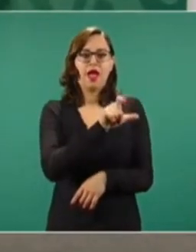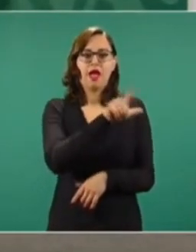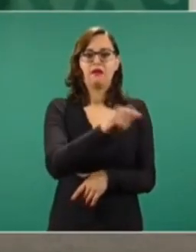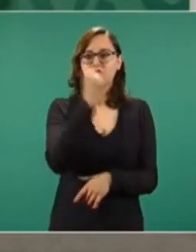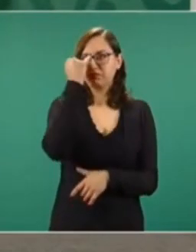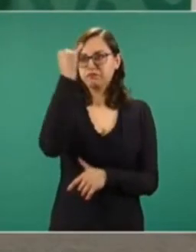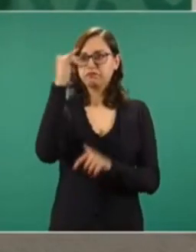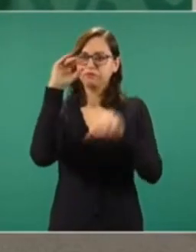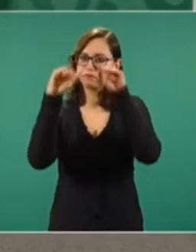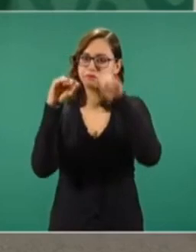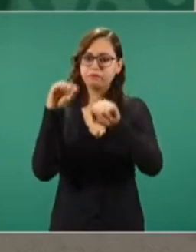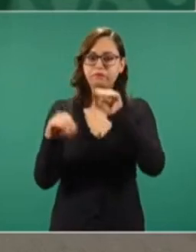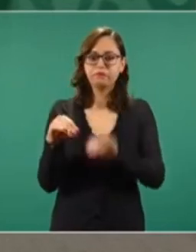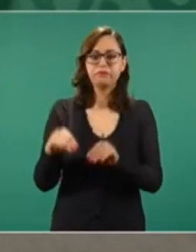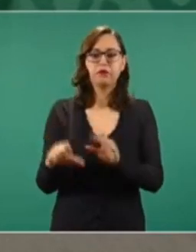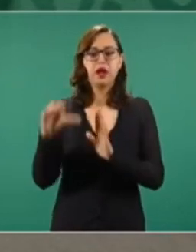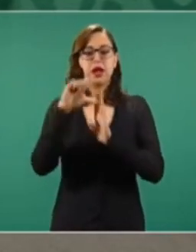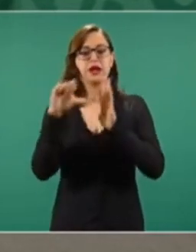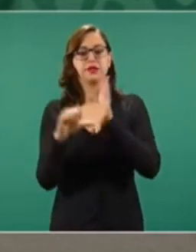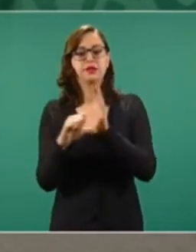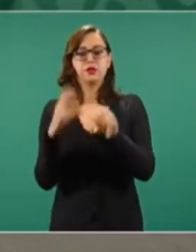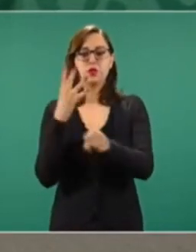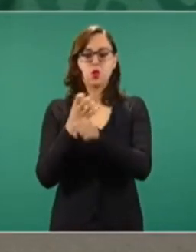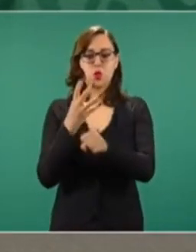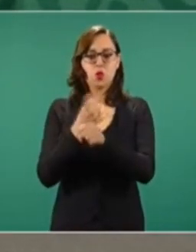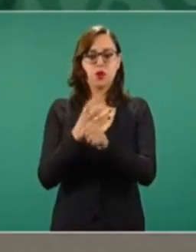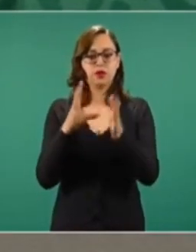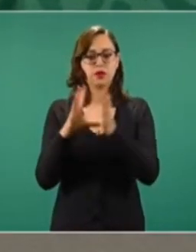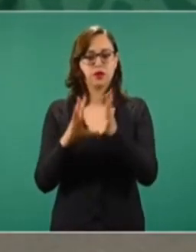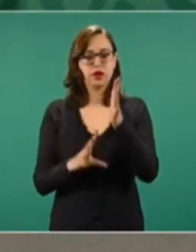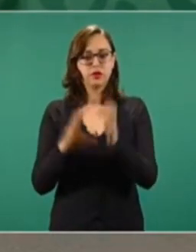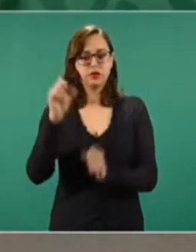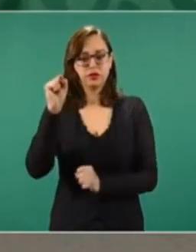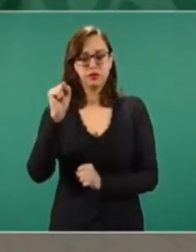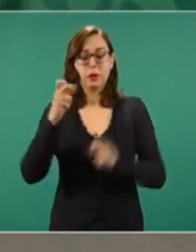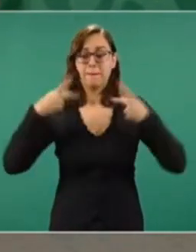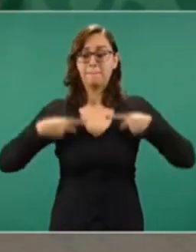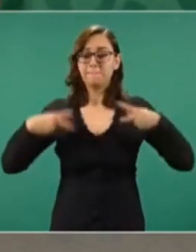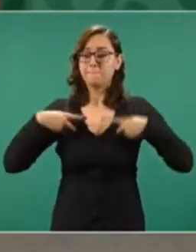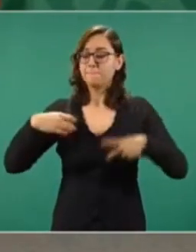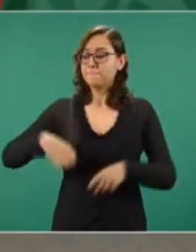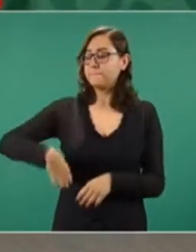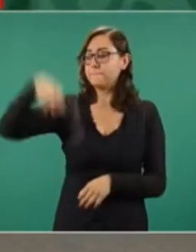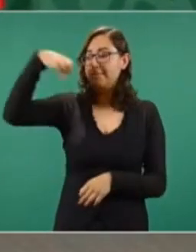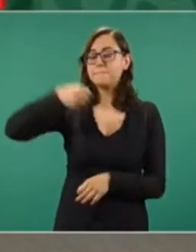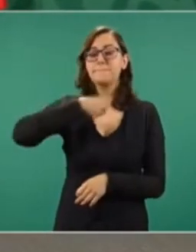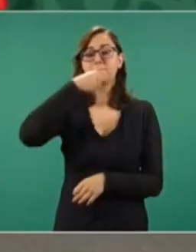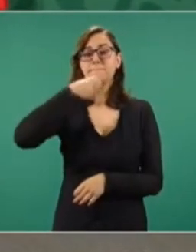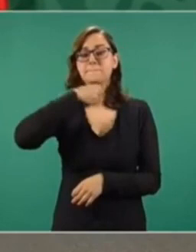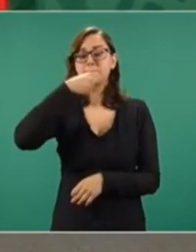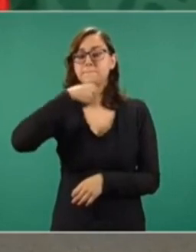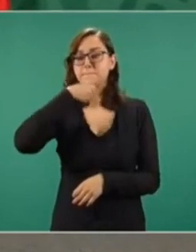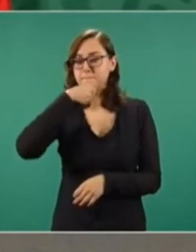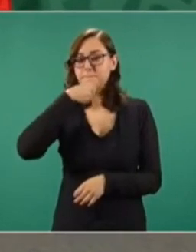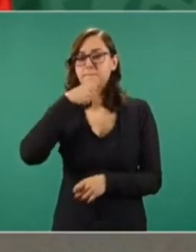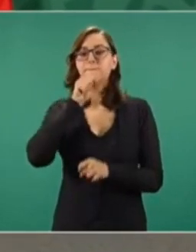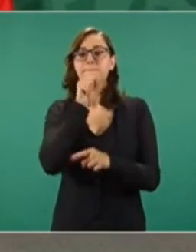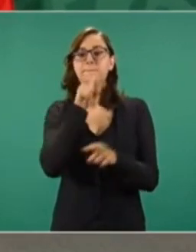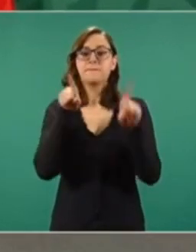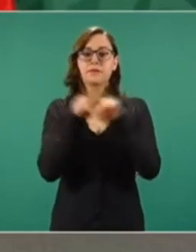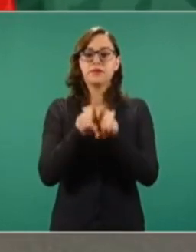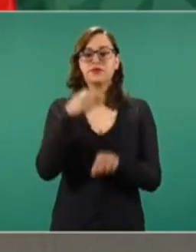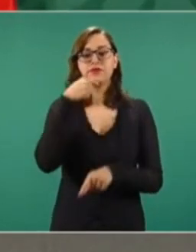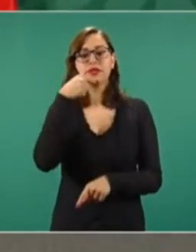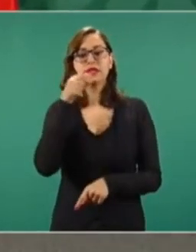Constitución para garantizar a los adultos mayores, a las niñas, niños con